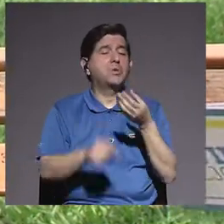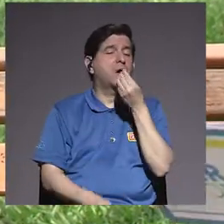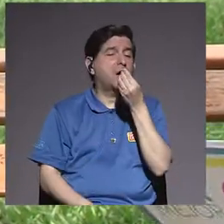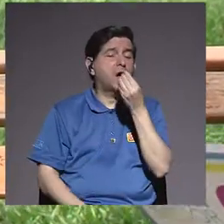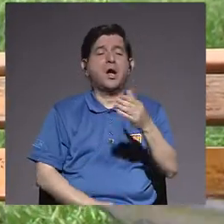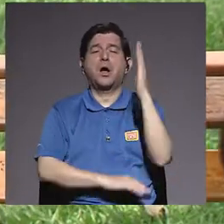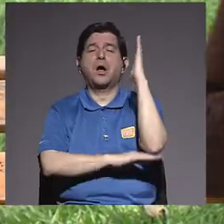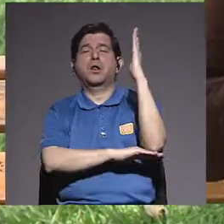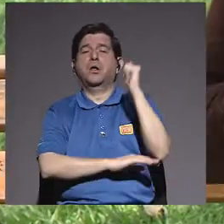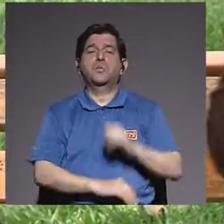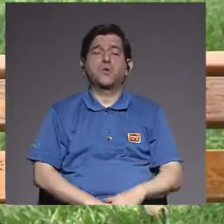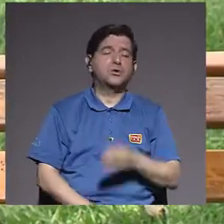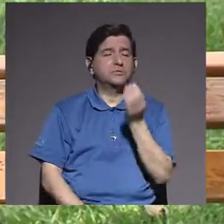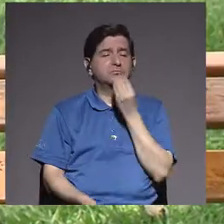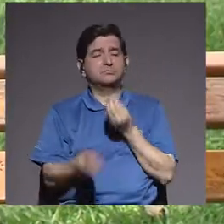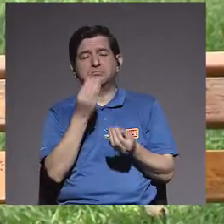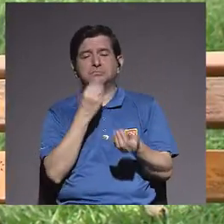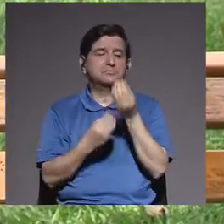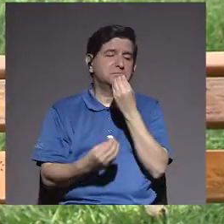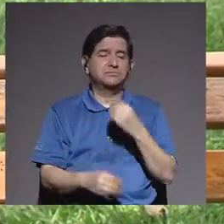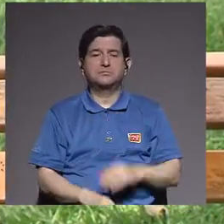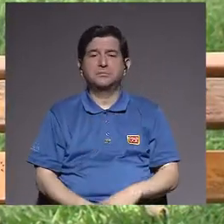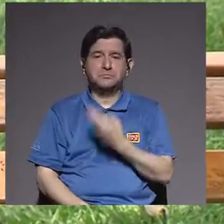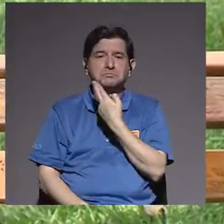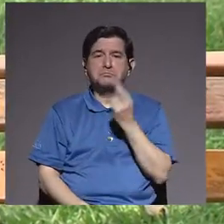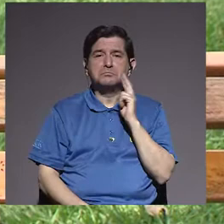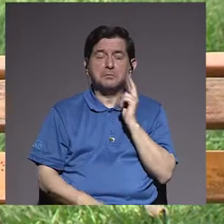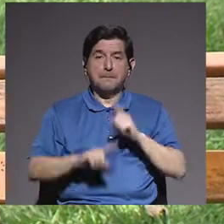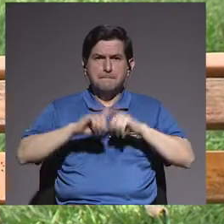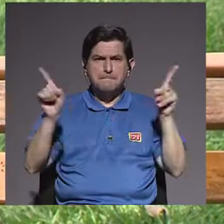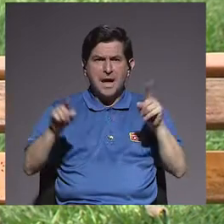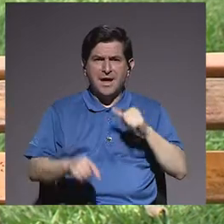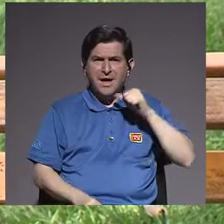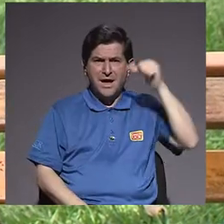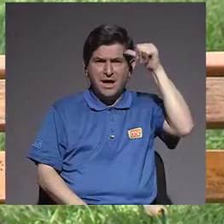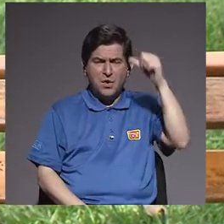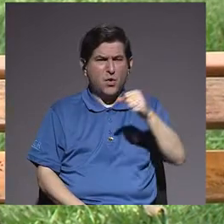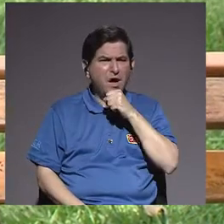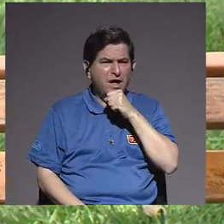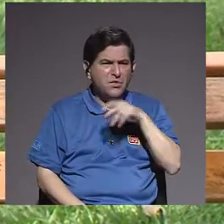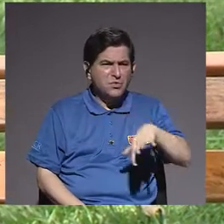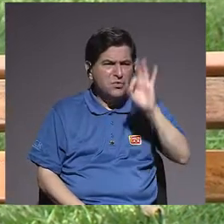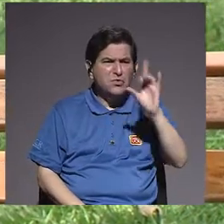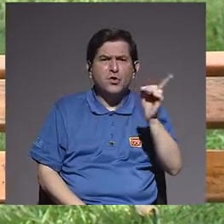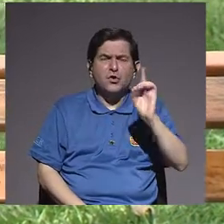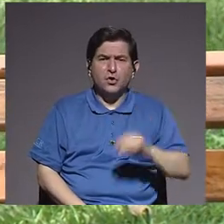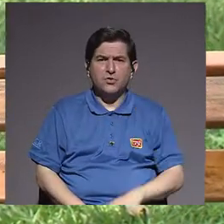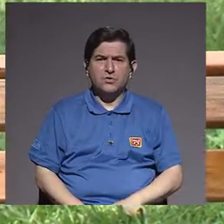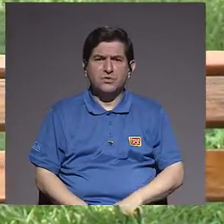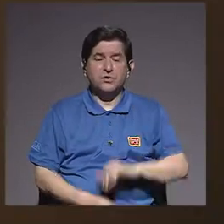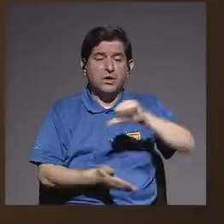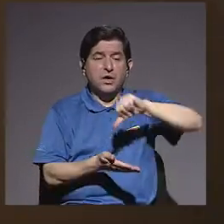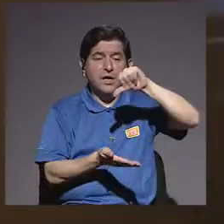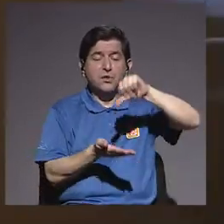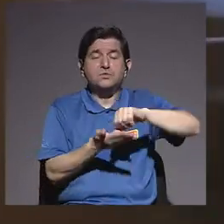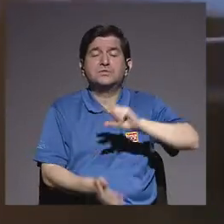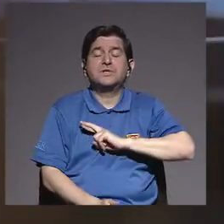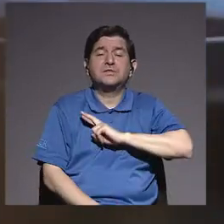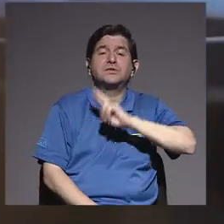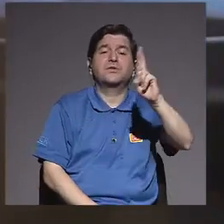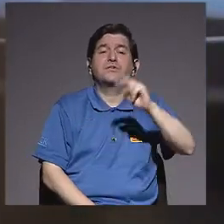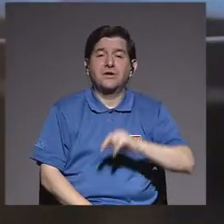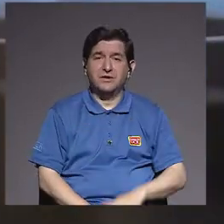almuerza o come en un restaurante, pero al adulto mayor donde lo va a encontrar usted es en centros religiosos,